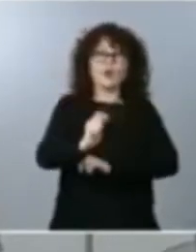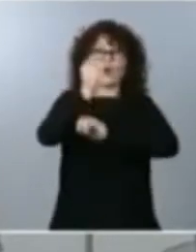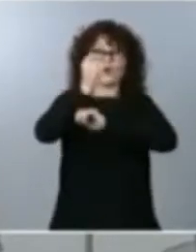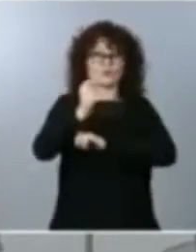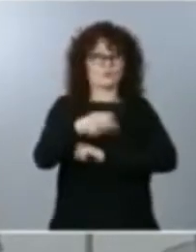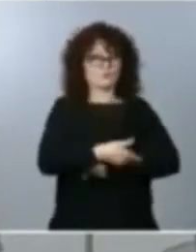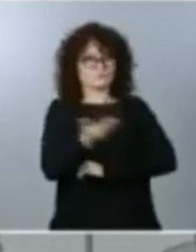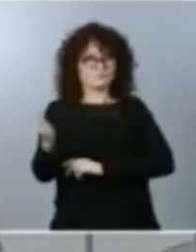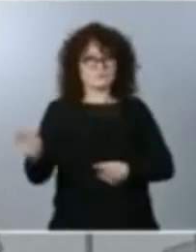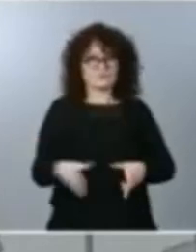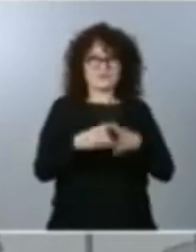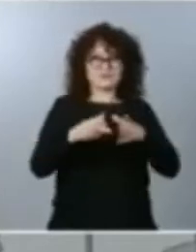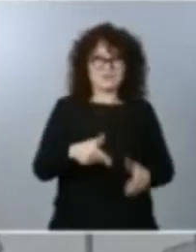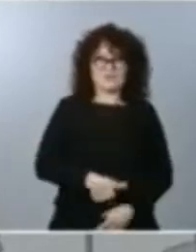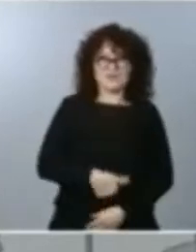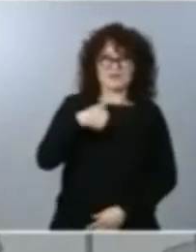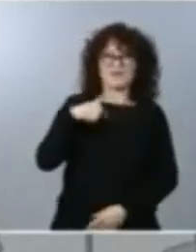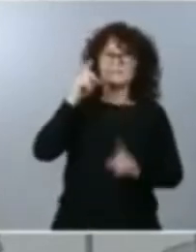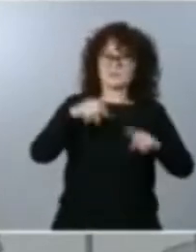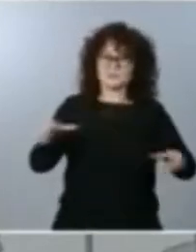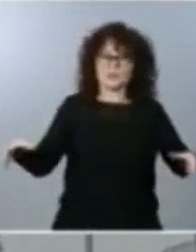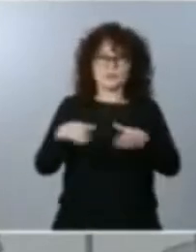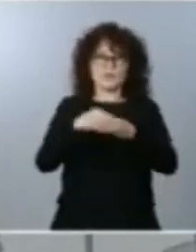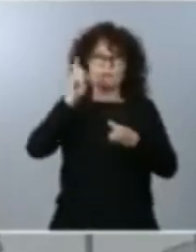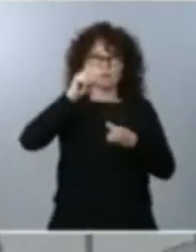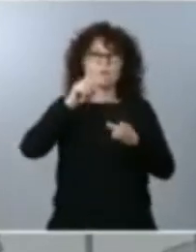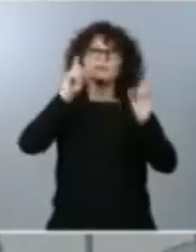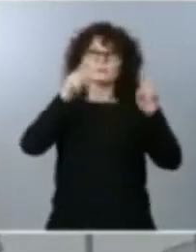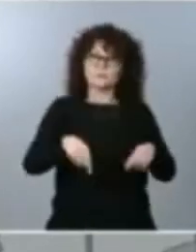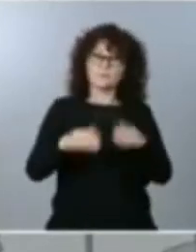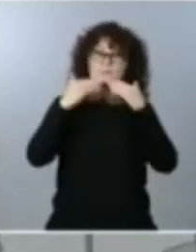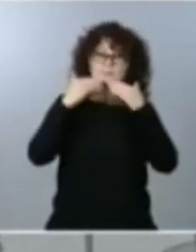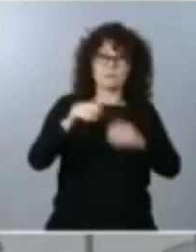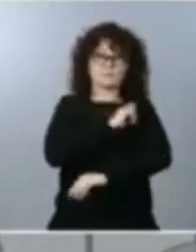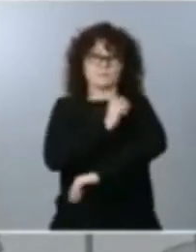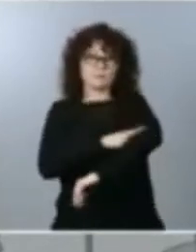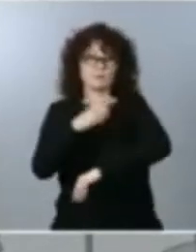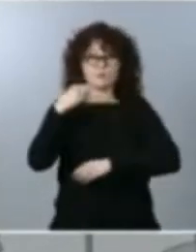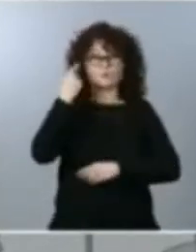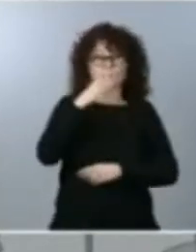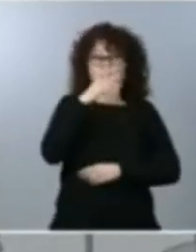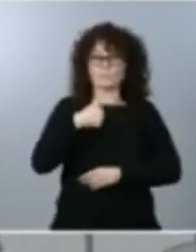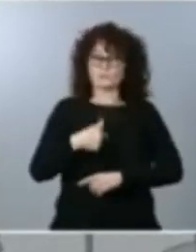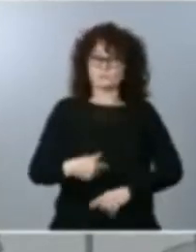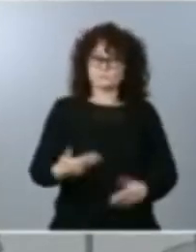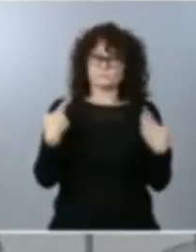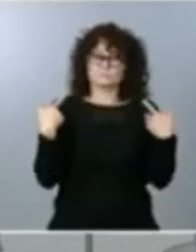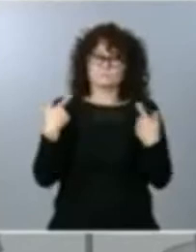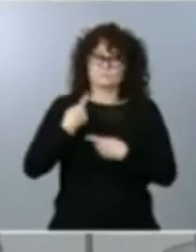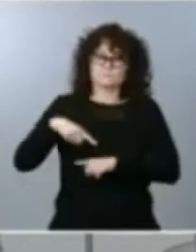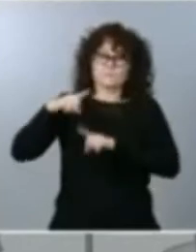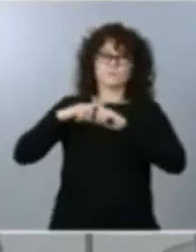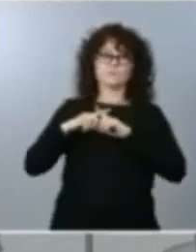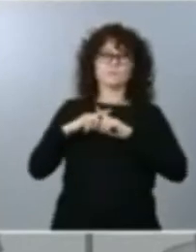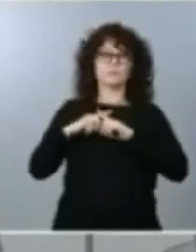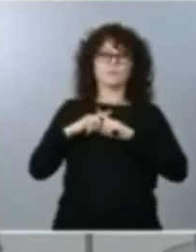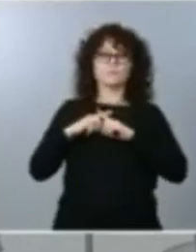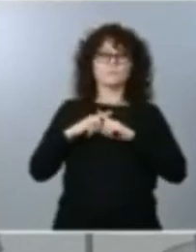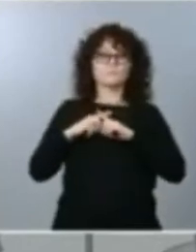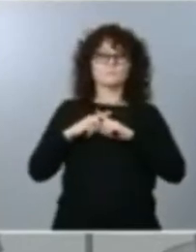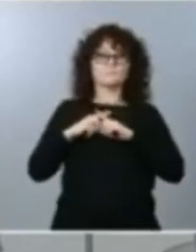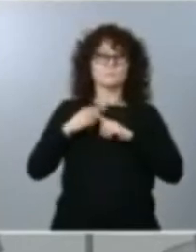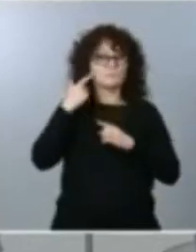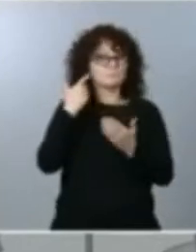educativa. Gracias al mundo de la cultura, del deporte, por el sacrificio y demostrar también su imprescindible valor social.